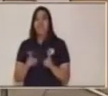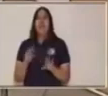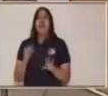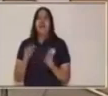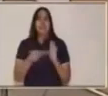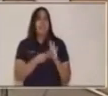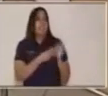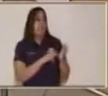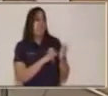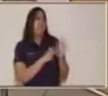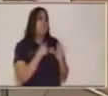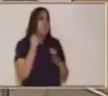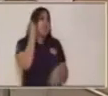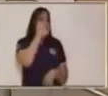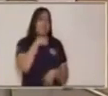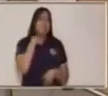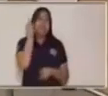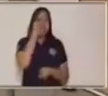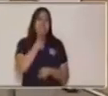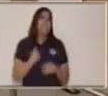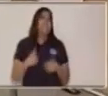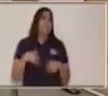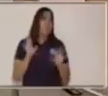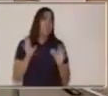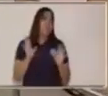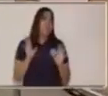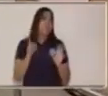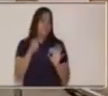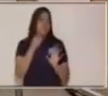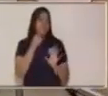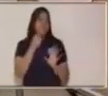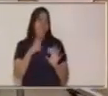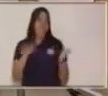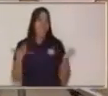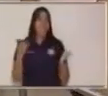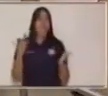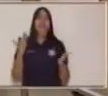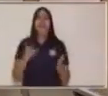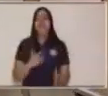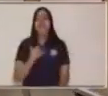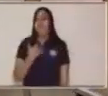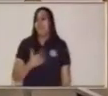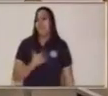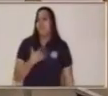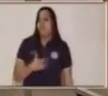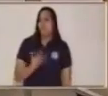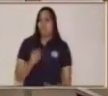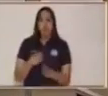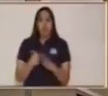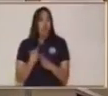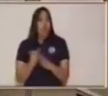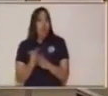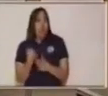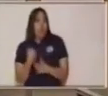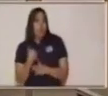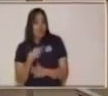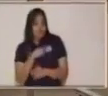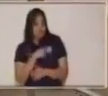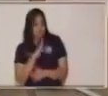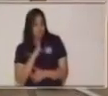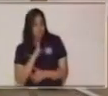quieren decir esas caritas? Yo te doy una pista. Exacto, los sentimientos. Cuando nosotros hablamos